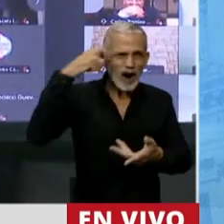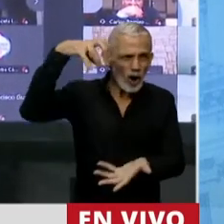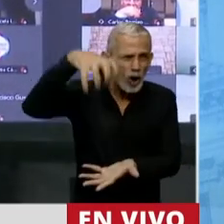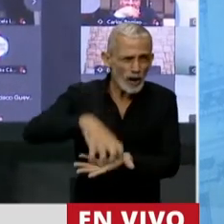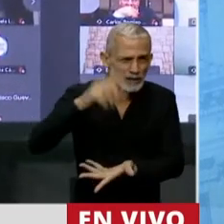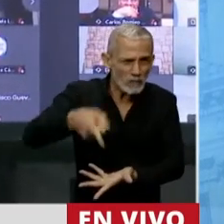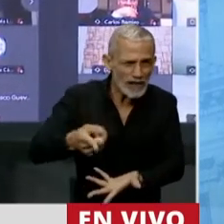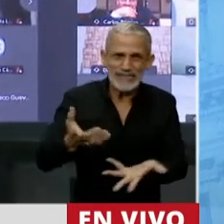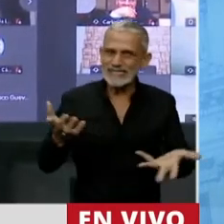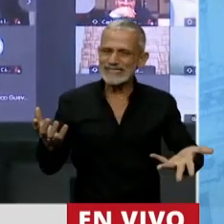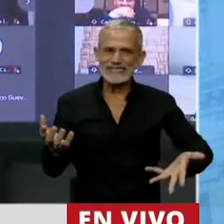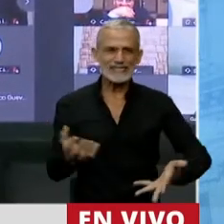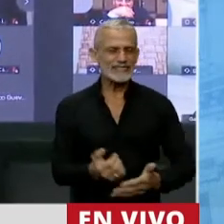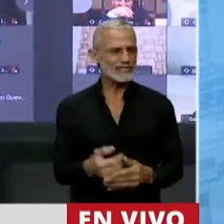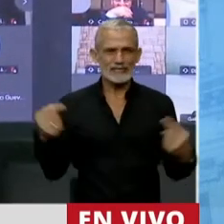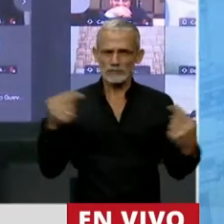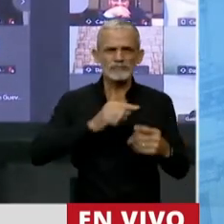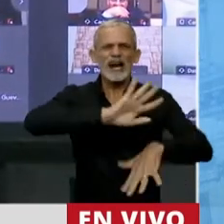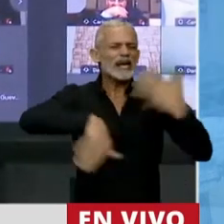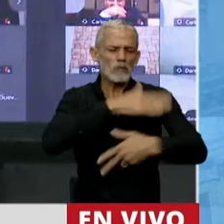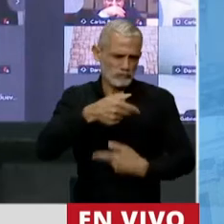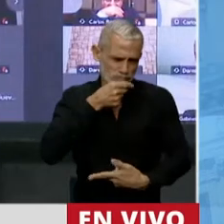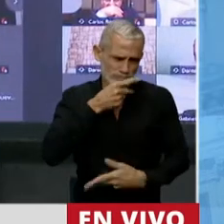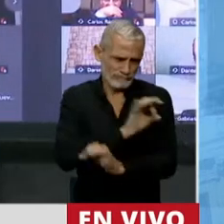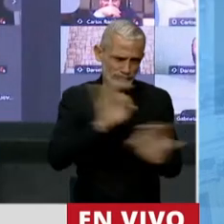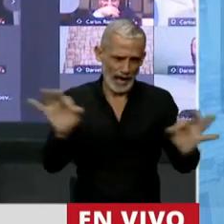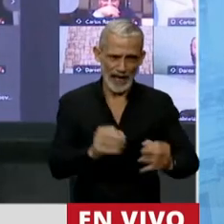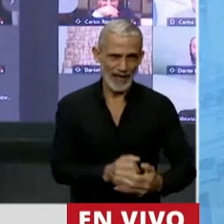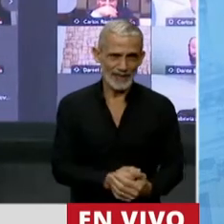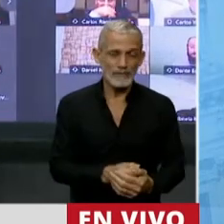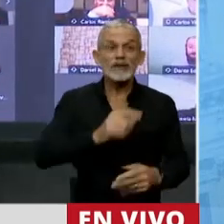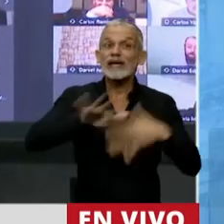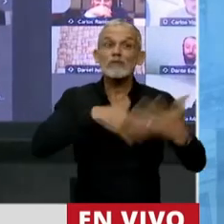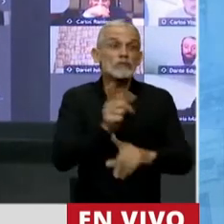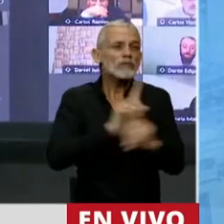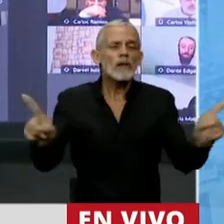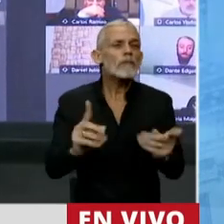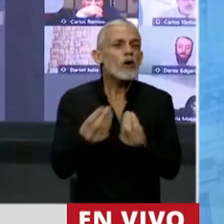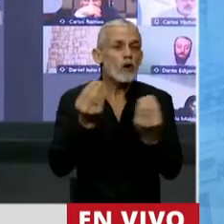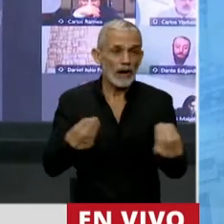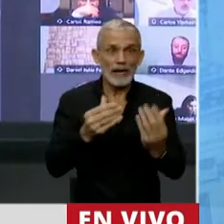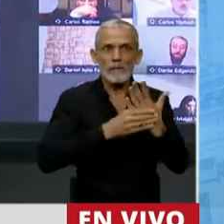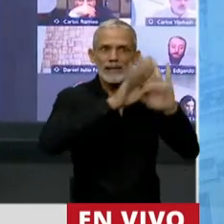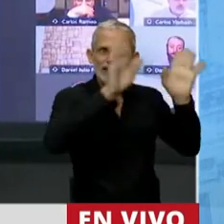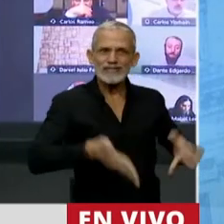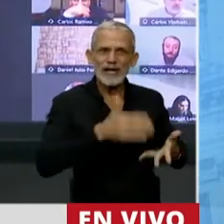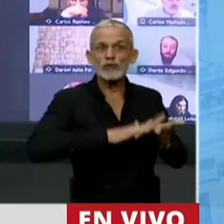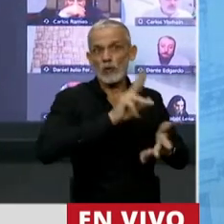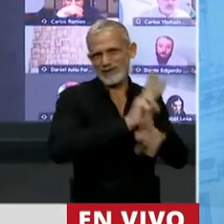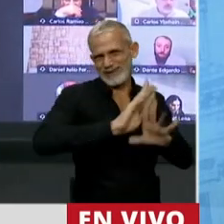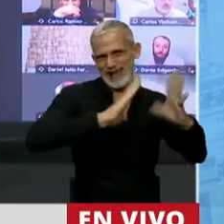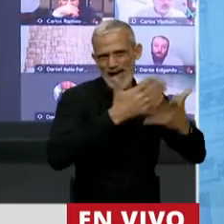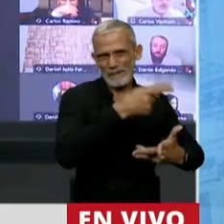Congreso de la Nación. Entonces, revolución ninguna, señor Presidente. Como no es revolución que el Ministerio de Ambiente,